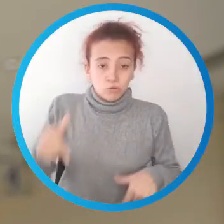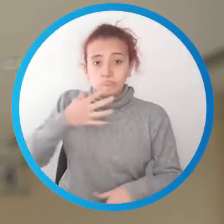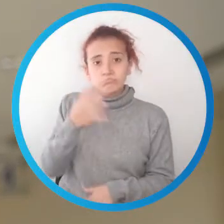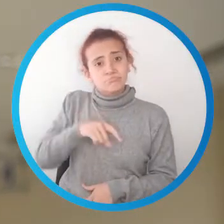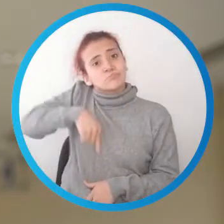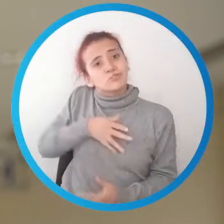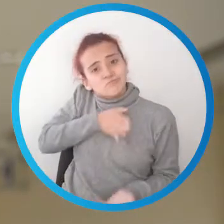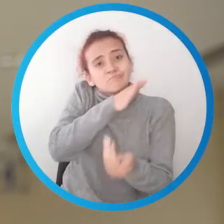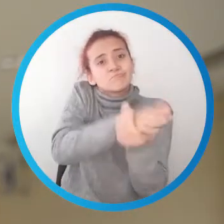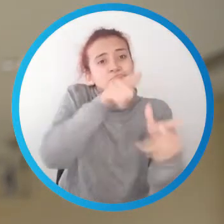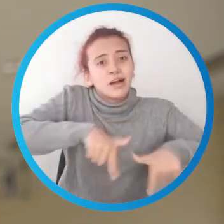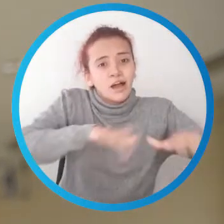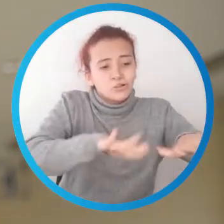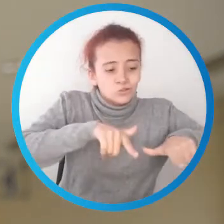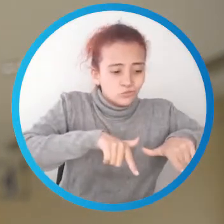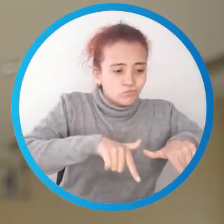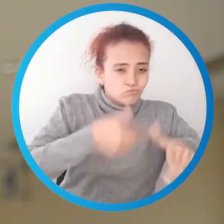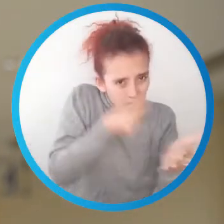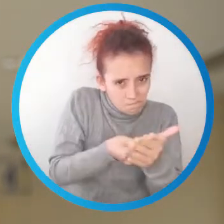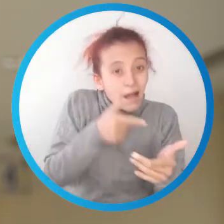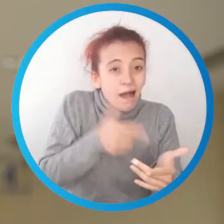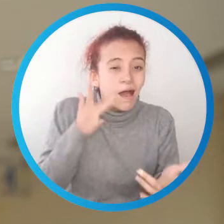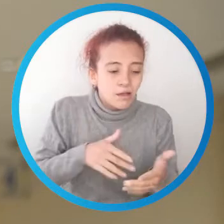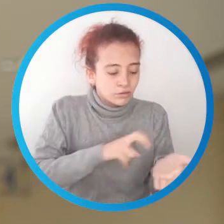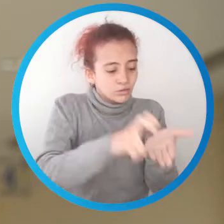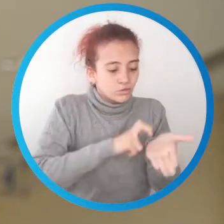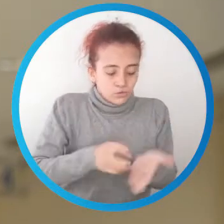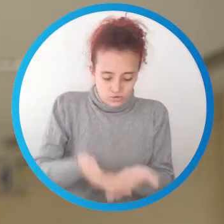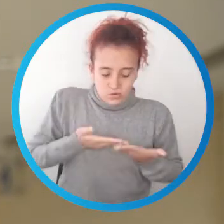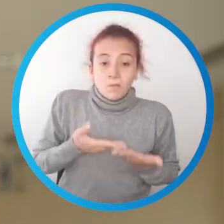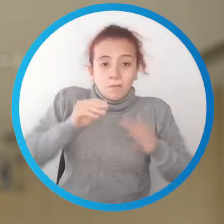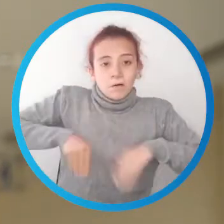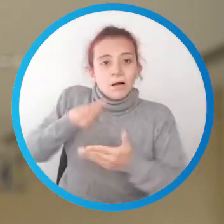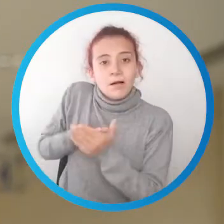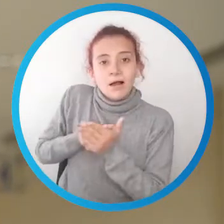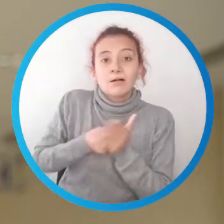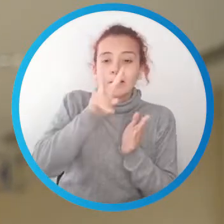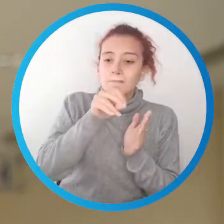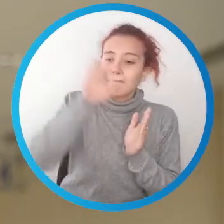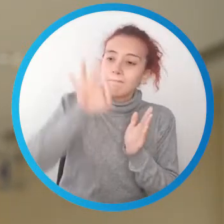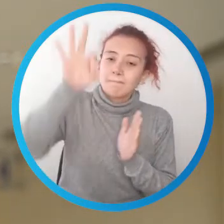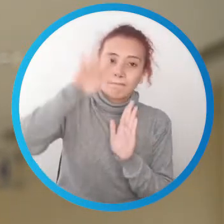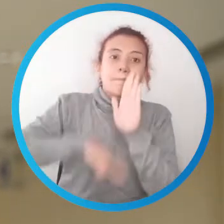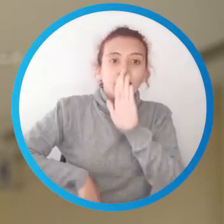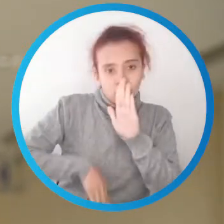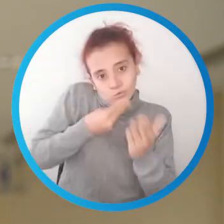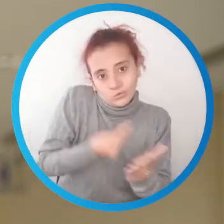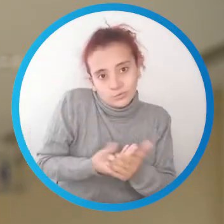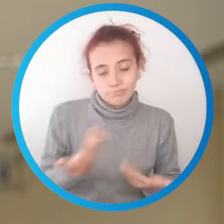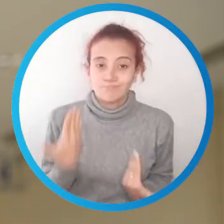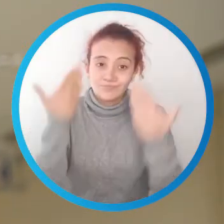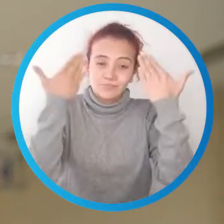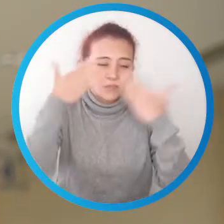acercando a la Oficina de Impuestos de la Alcaldía Mayor de Tunja a reclamar el recibo del impuesto predial para acogerme al 20% de descuento que tengo